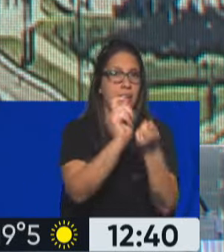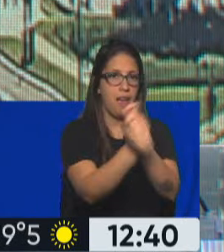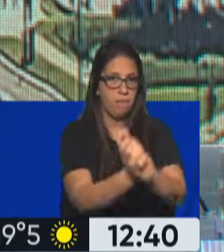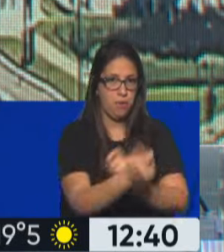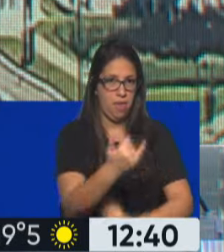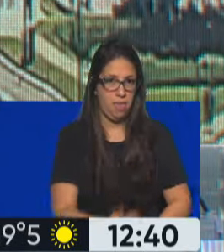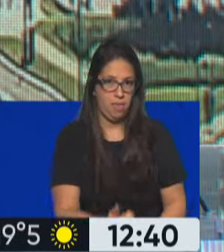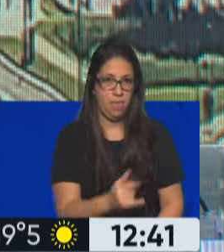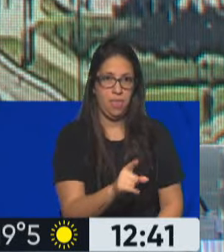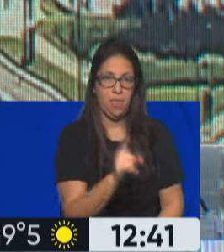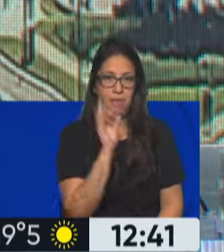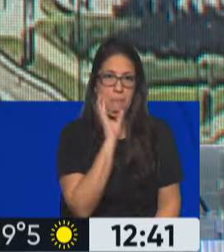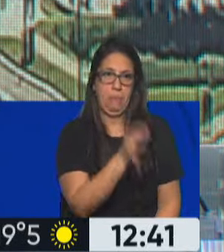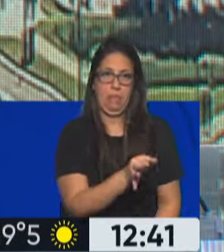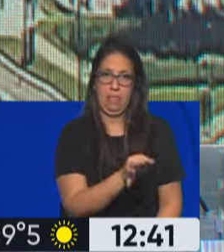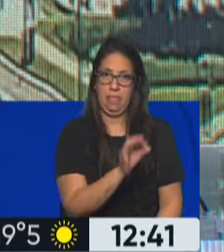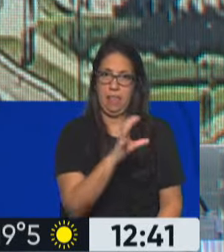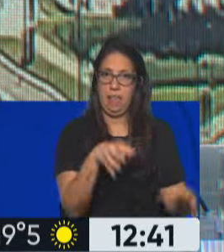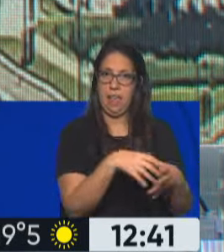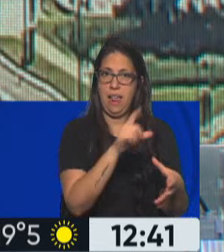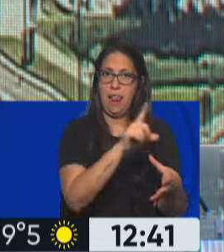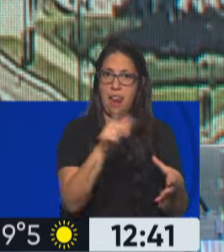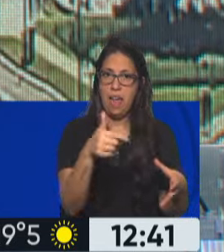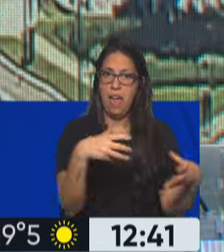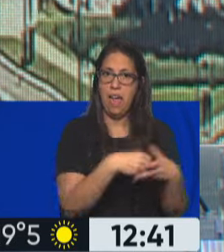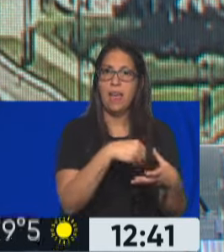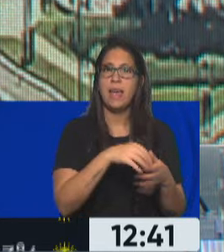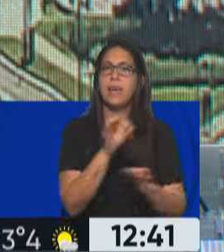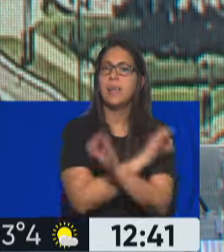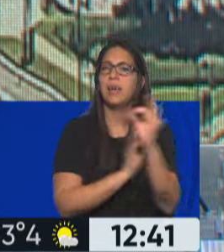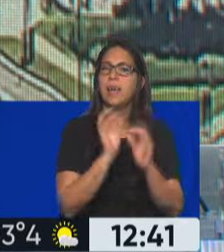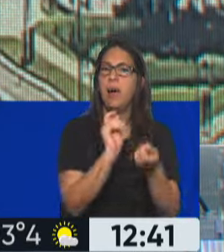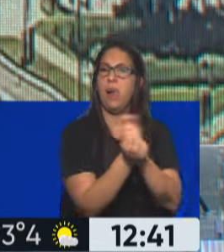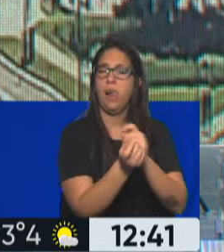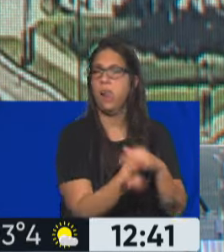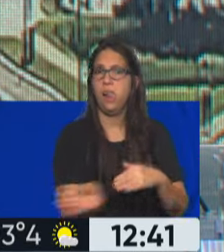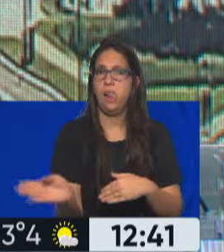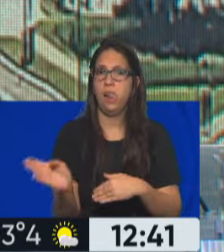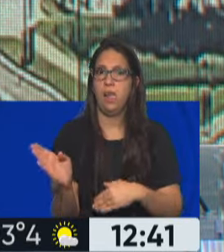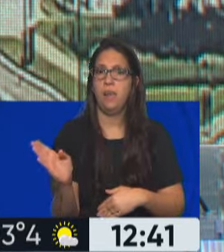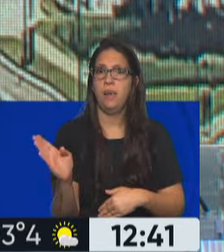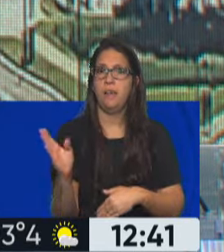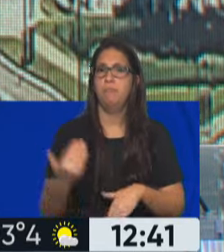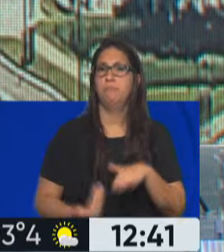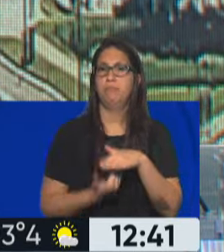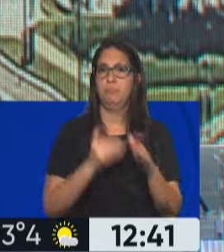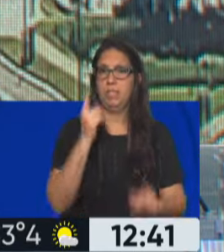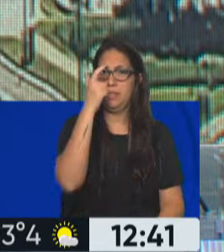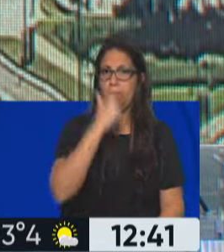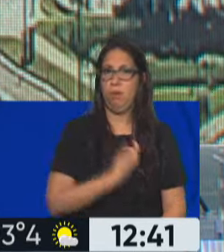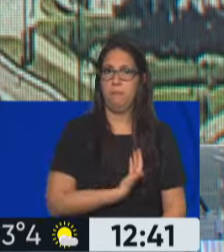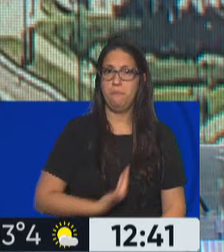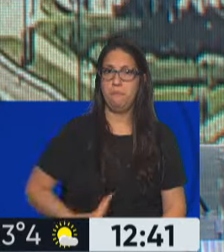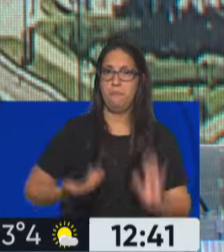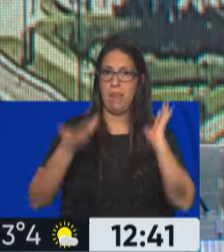la Libertad Avanza y ese cambio de estrategia directamente lo encabeza el propio presidente de la nación, Javier